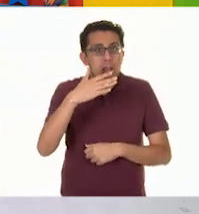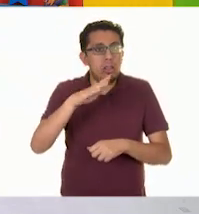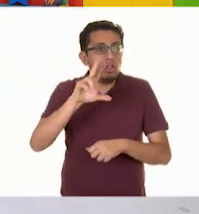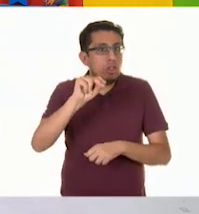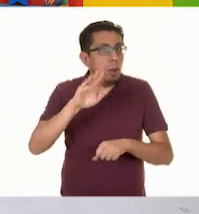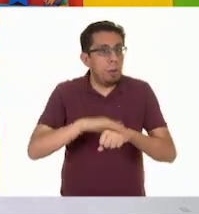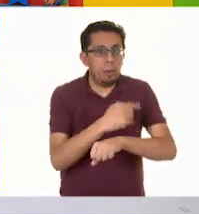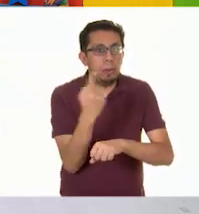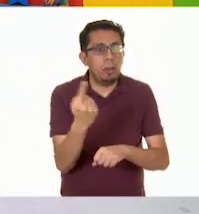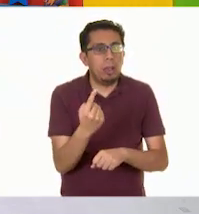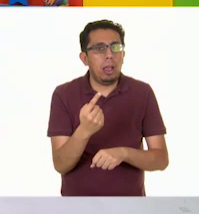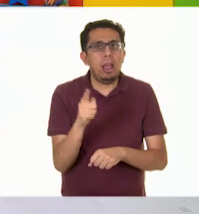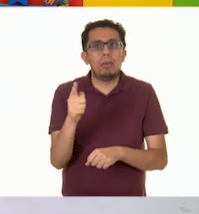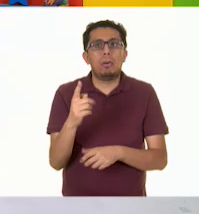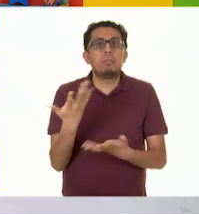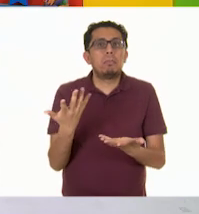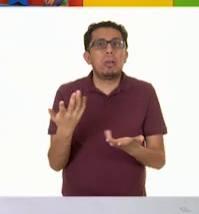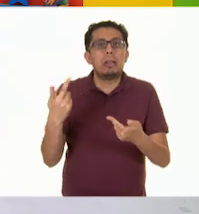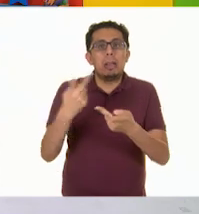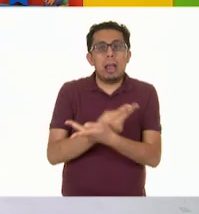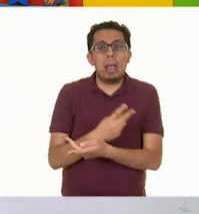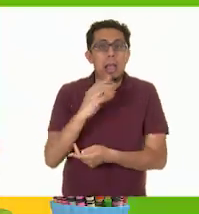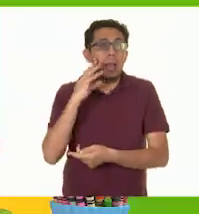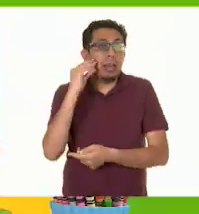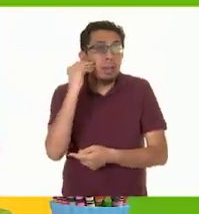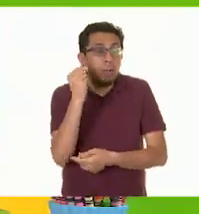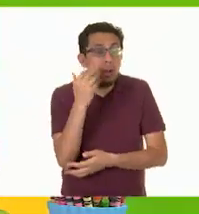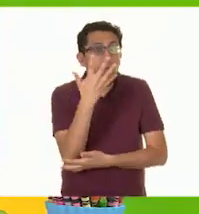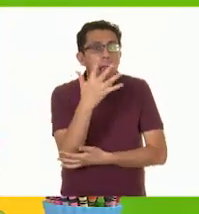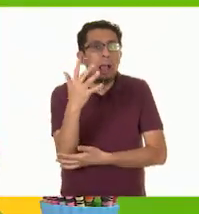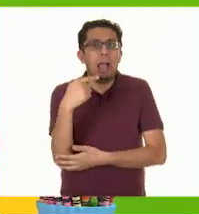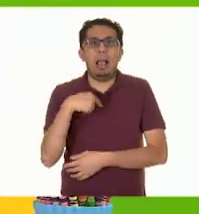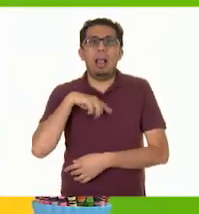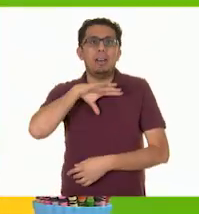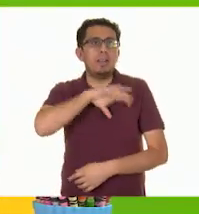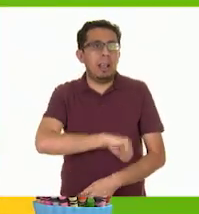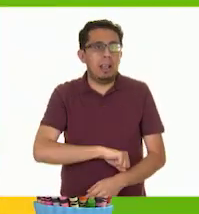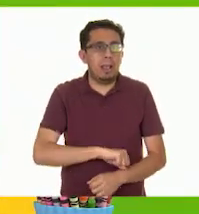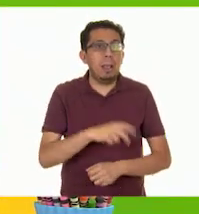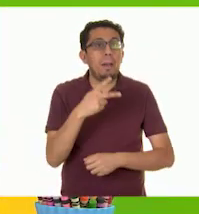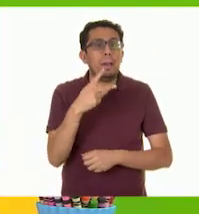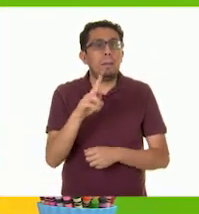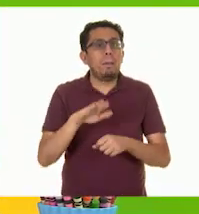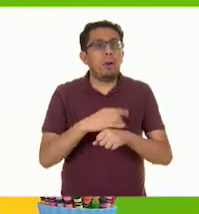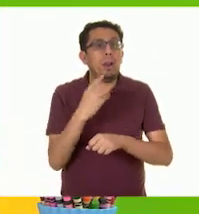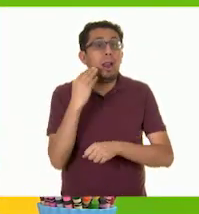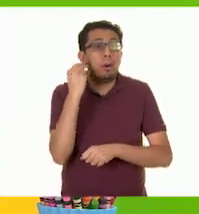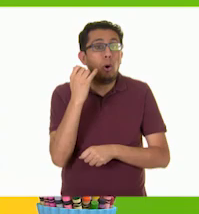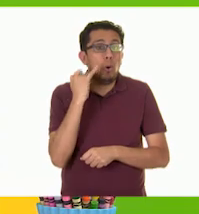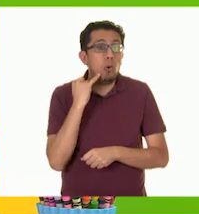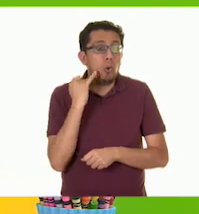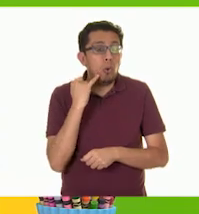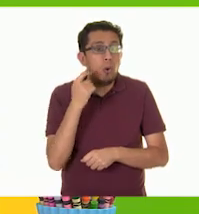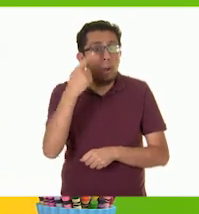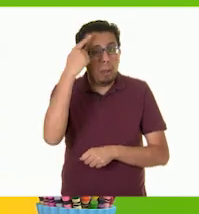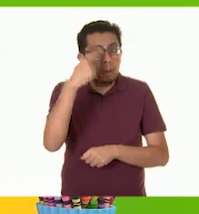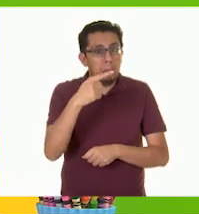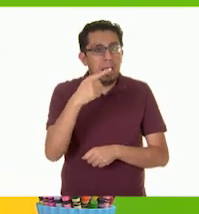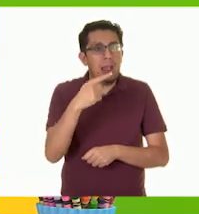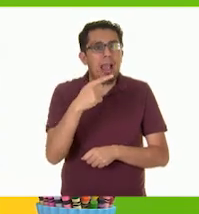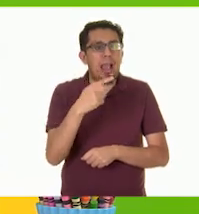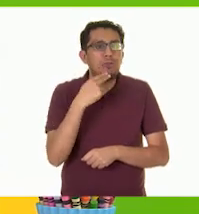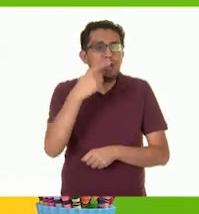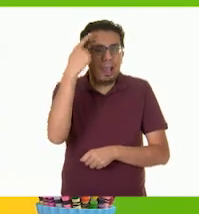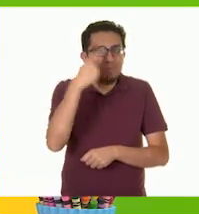qué opinas del limonero? El limonero me encanta, me encanta, porque el jugo de esa fruta se utiliza en muchos